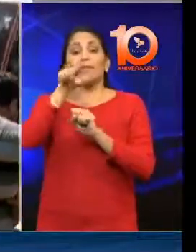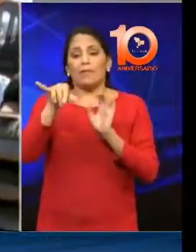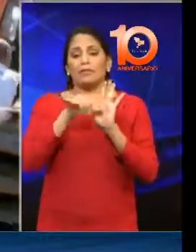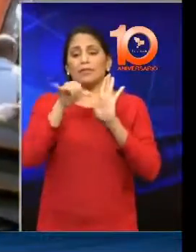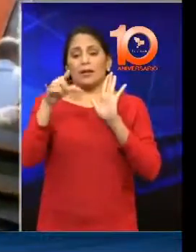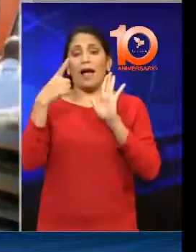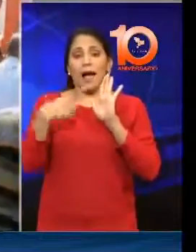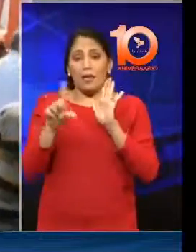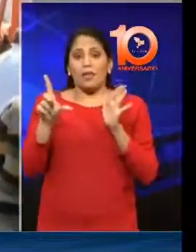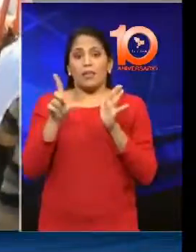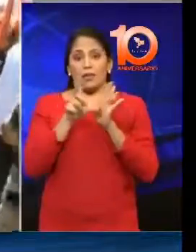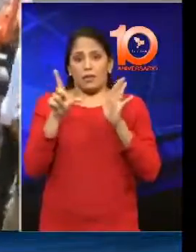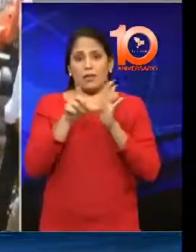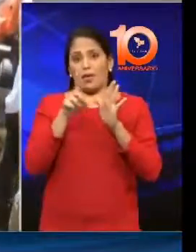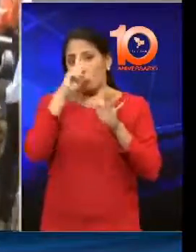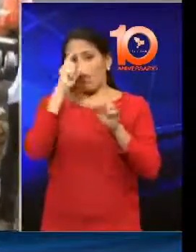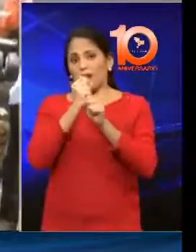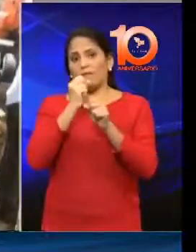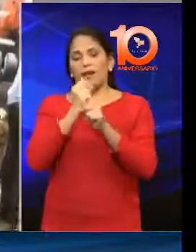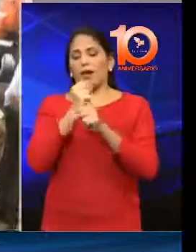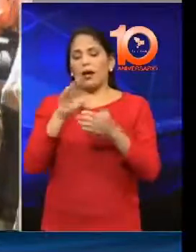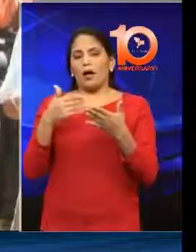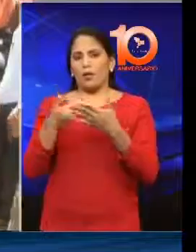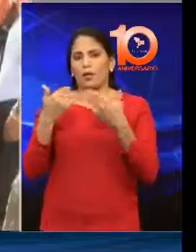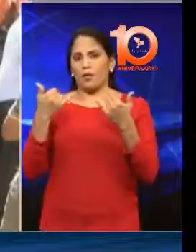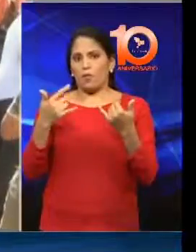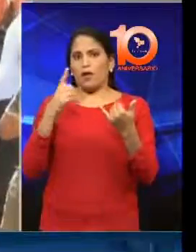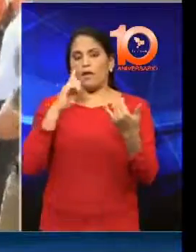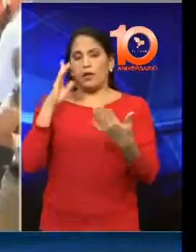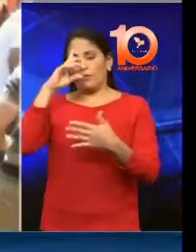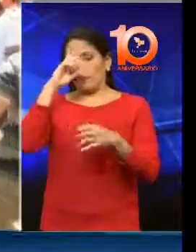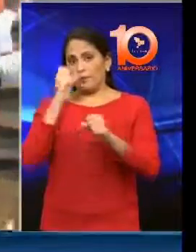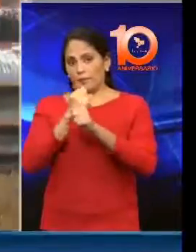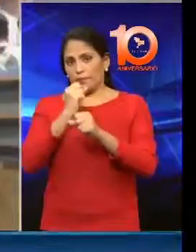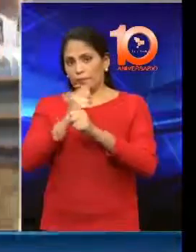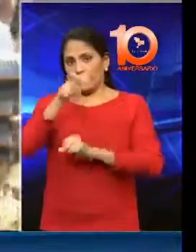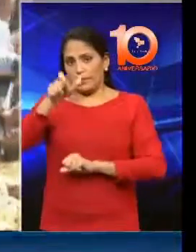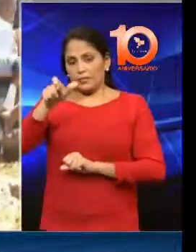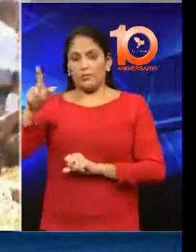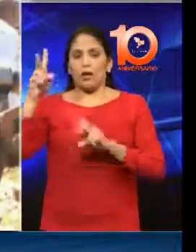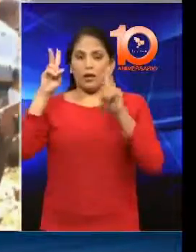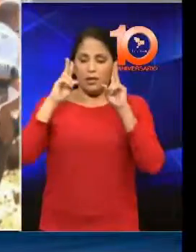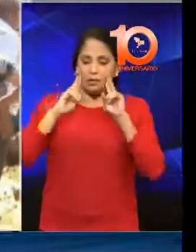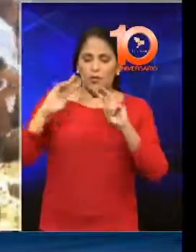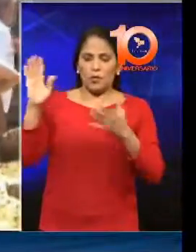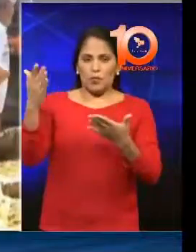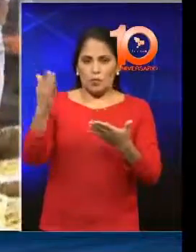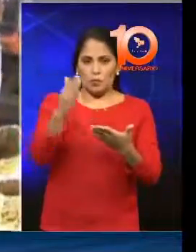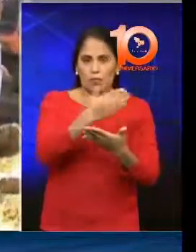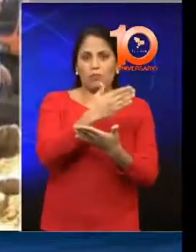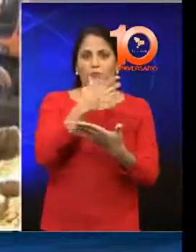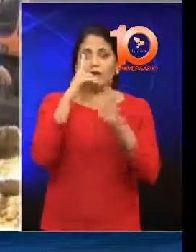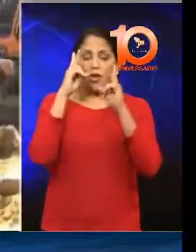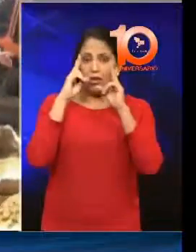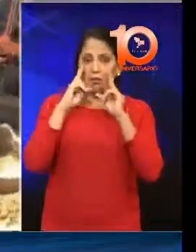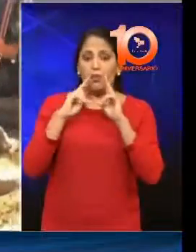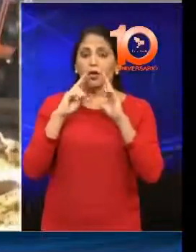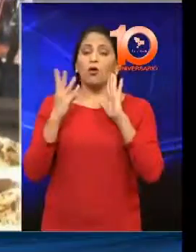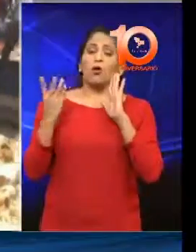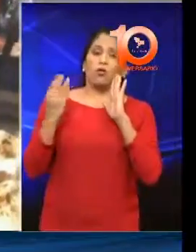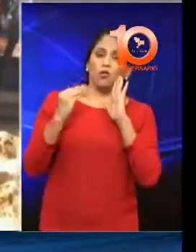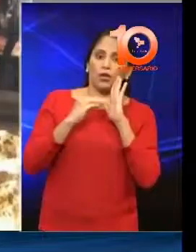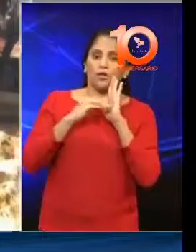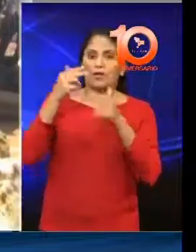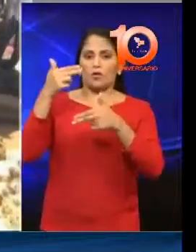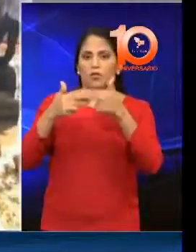cómo ya están trabajando en estos momentos los operarios para poder restablecer la instalación